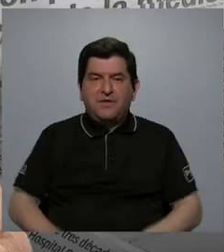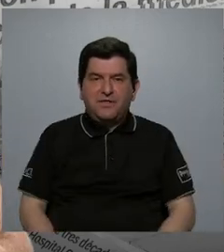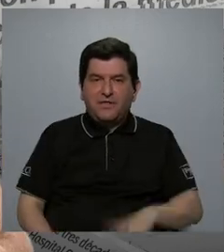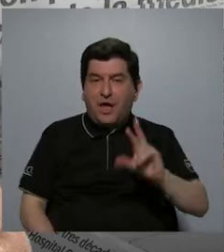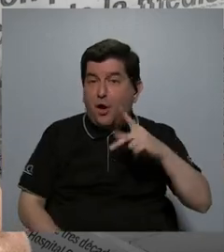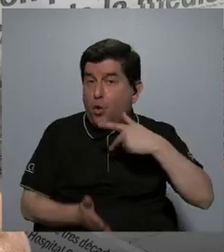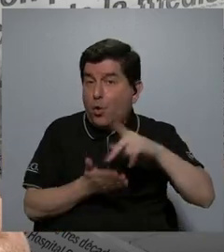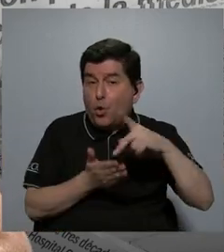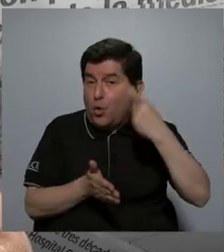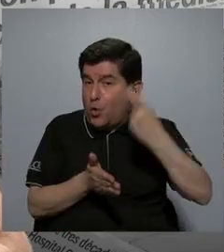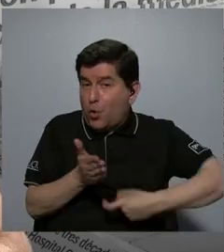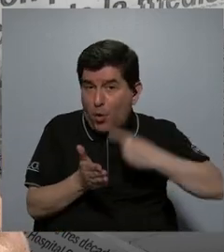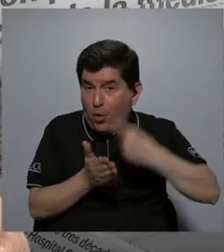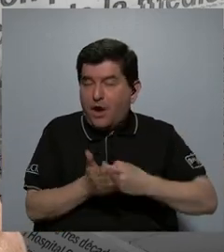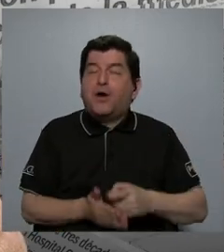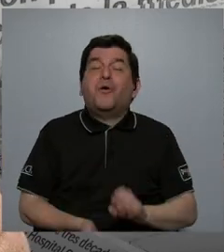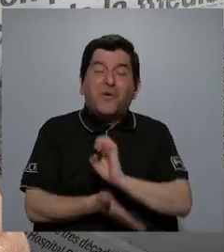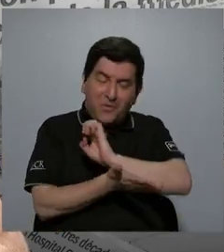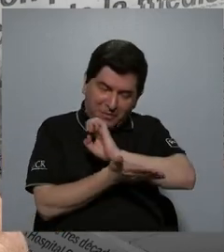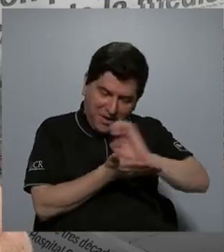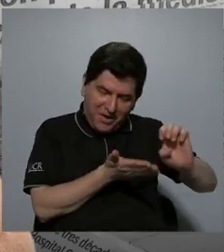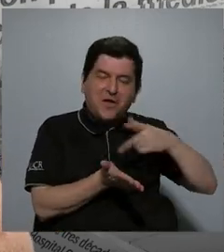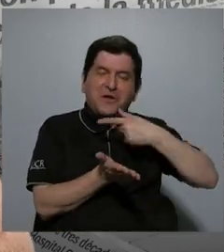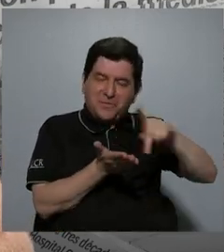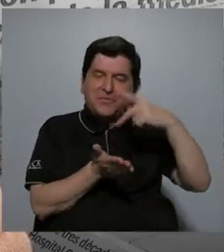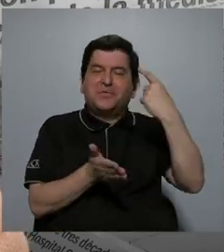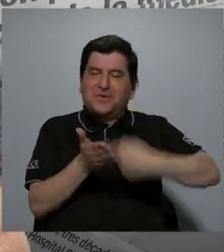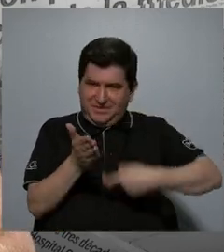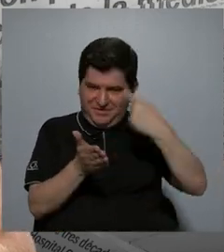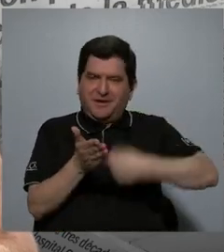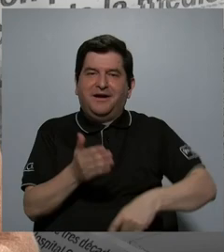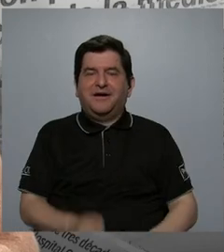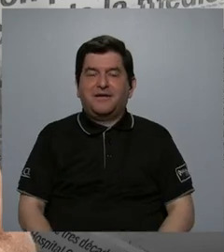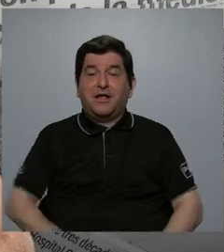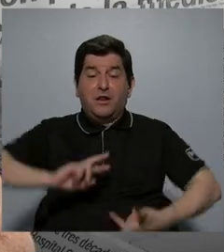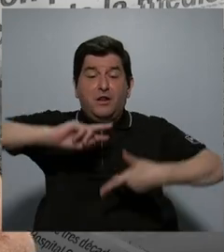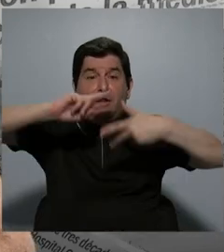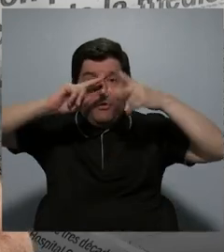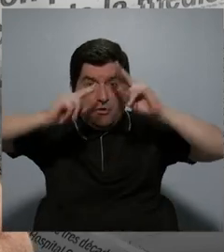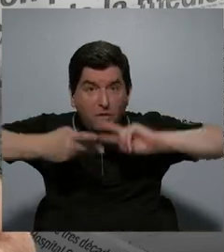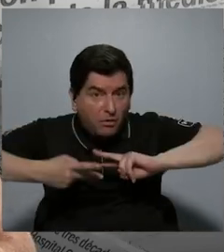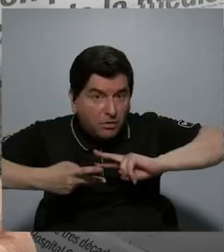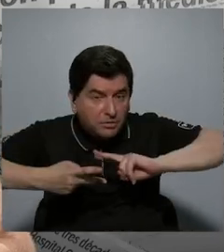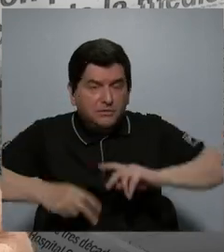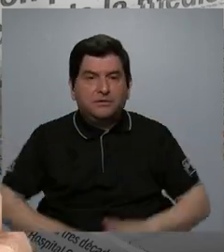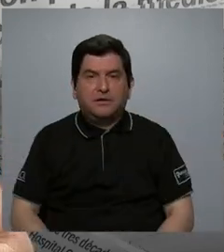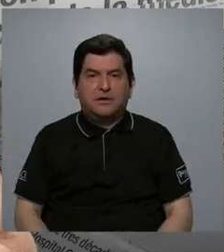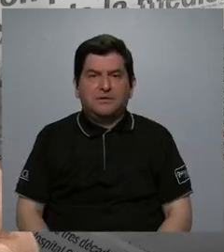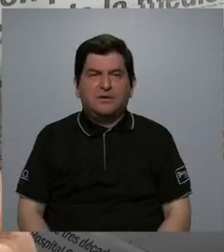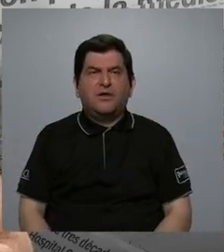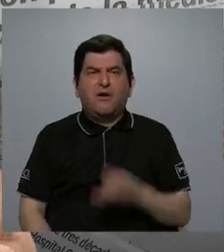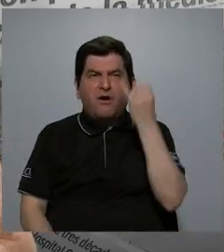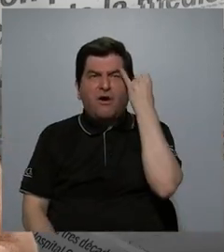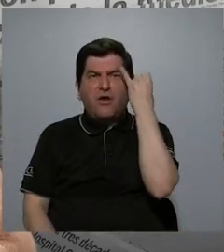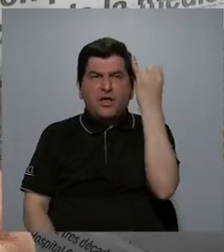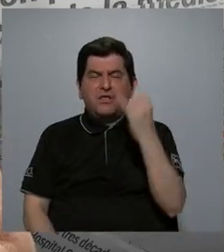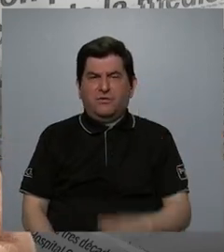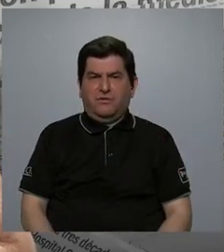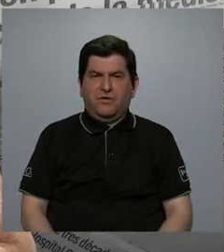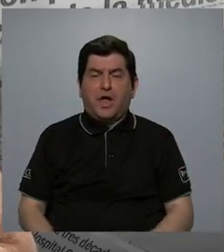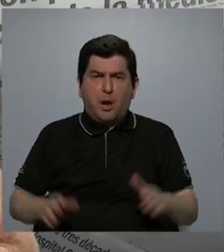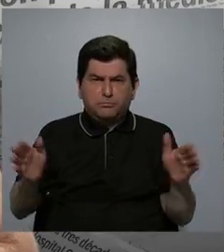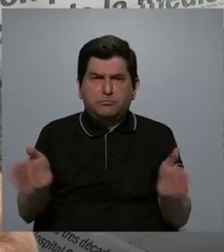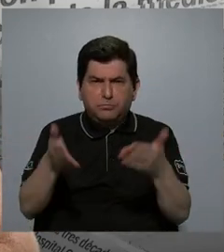pagó de impuestos, en algunos casos. evadido impuestos u otras cosas. En contraposición, como decía antes, hay algunas ideologías que justamente